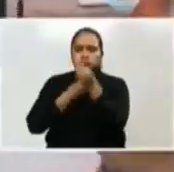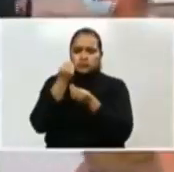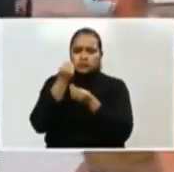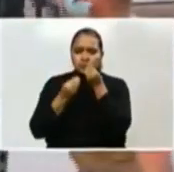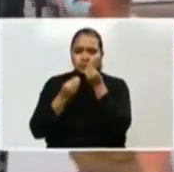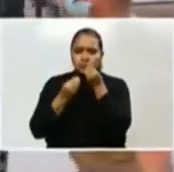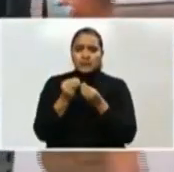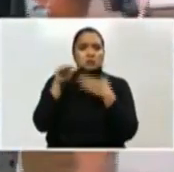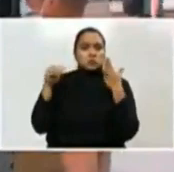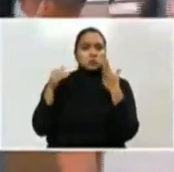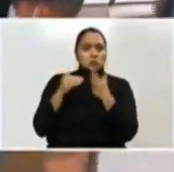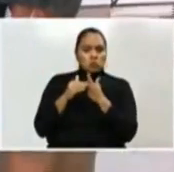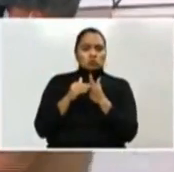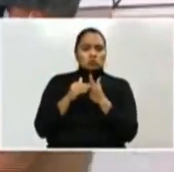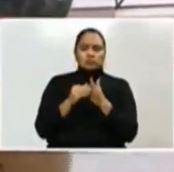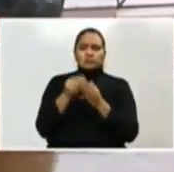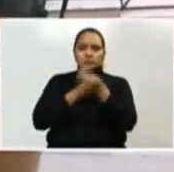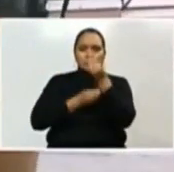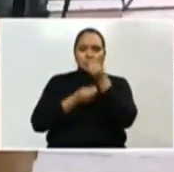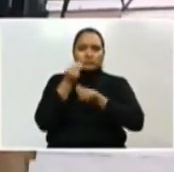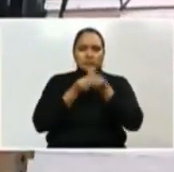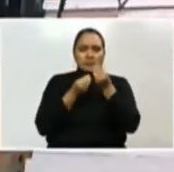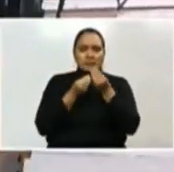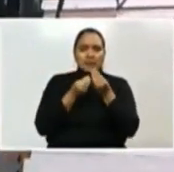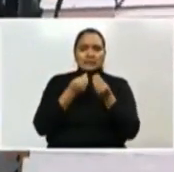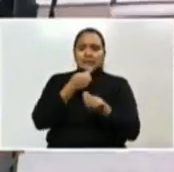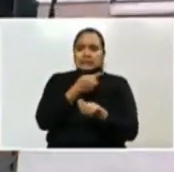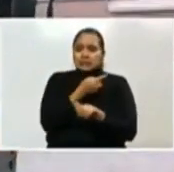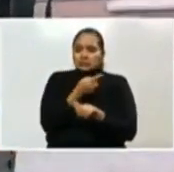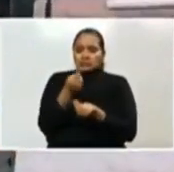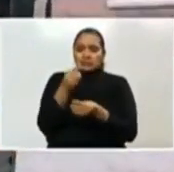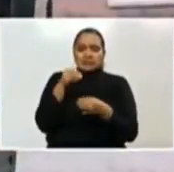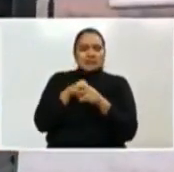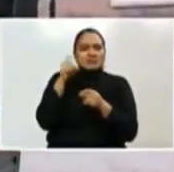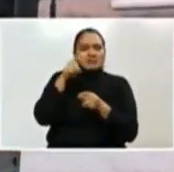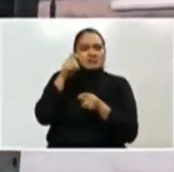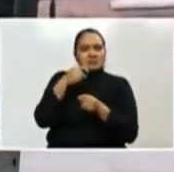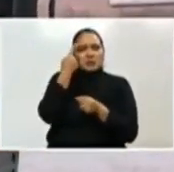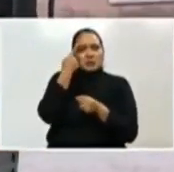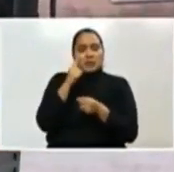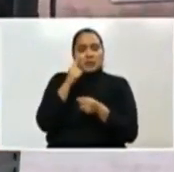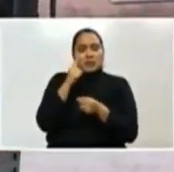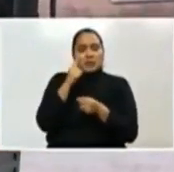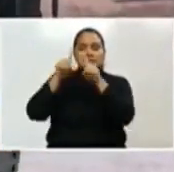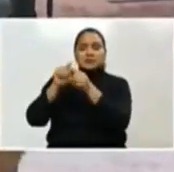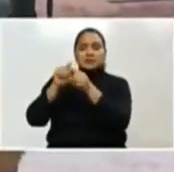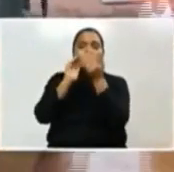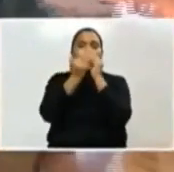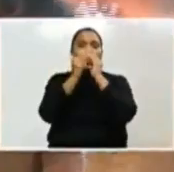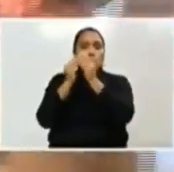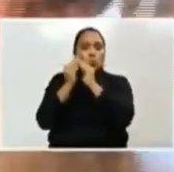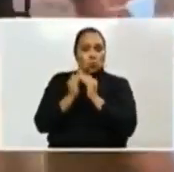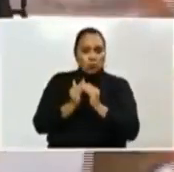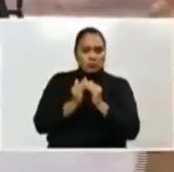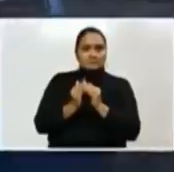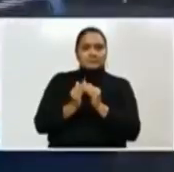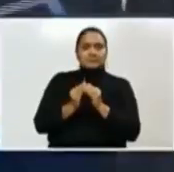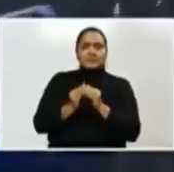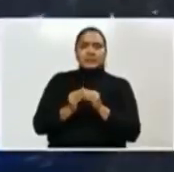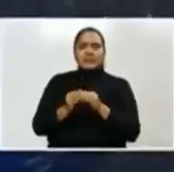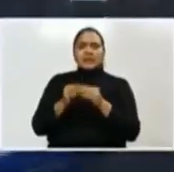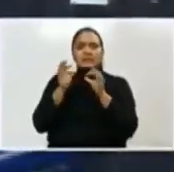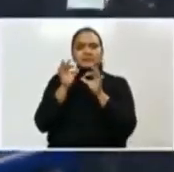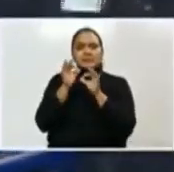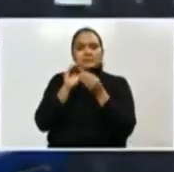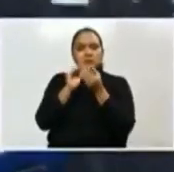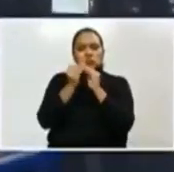de todos los insumos alimenticios necesarios para cubrir los diferentes barrios y colonias de las principales